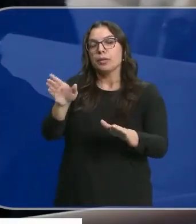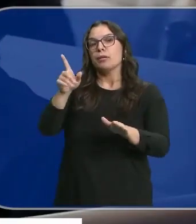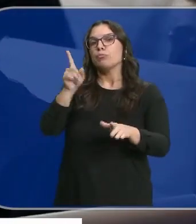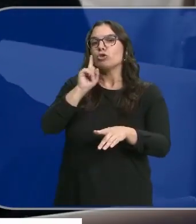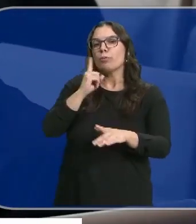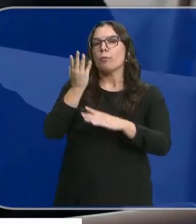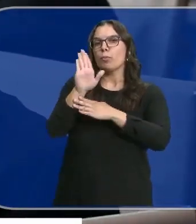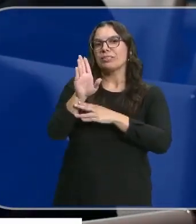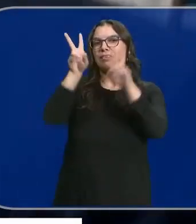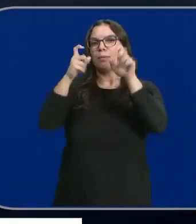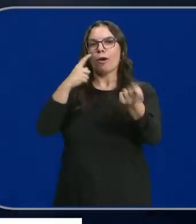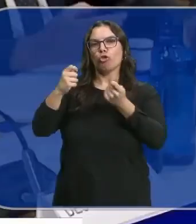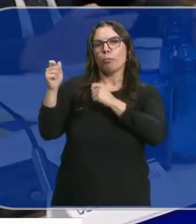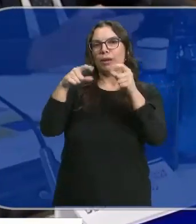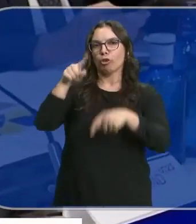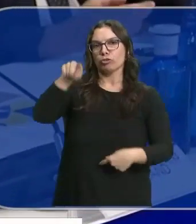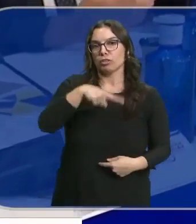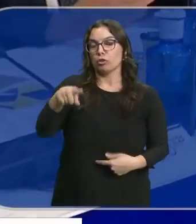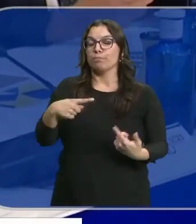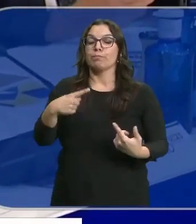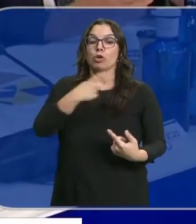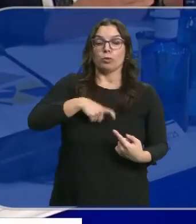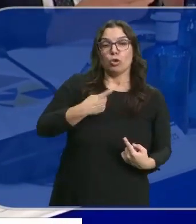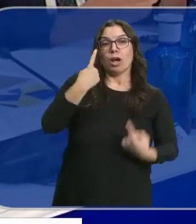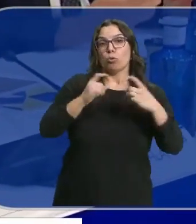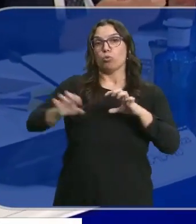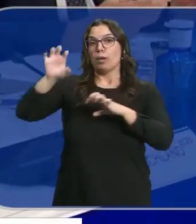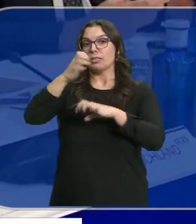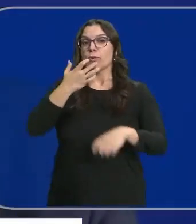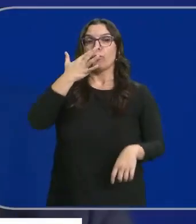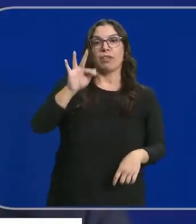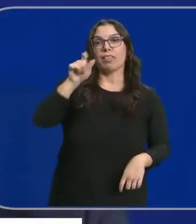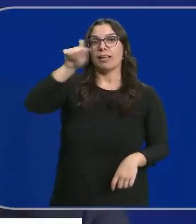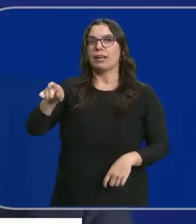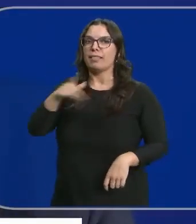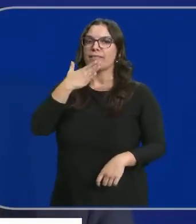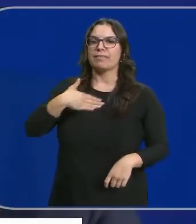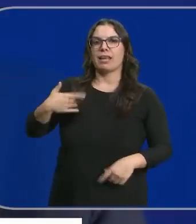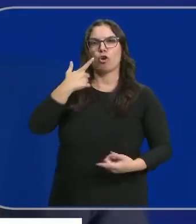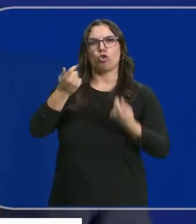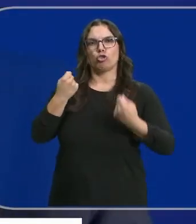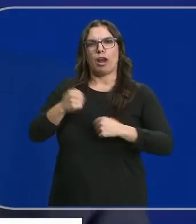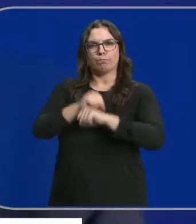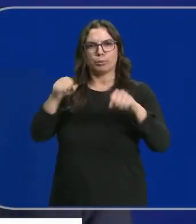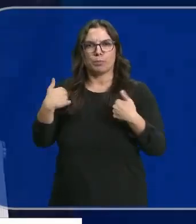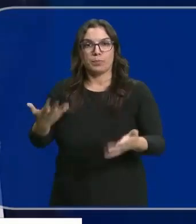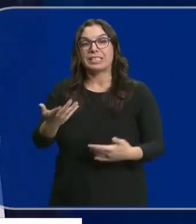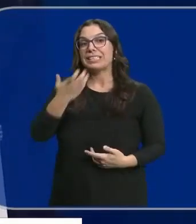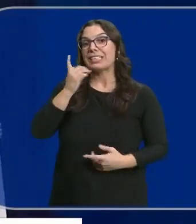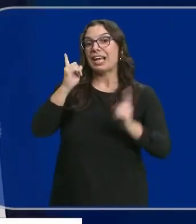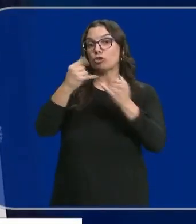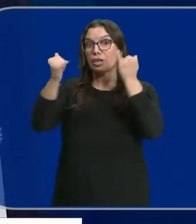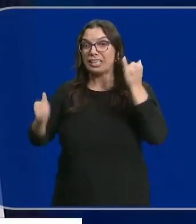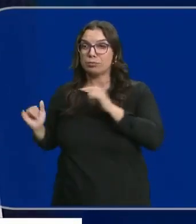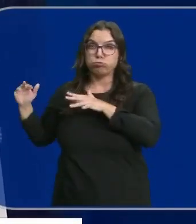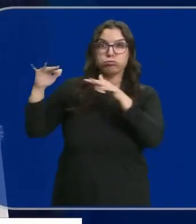migratorio. La Comisión y varios países, como Italia o Francia, apuestan por un refuerzo de controles y el reparto de inmigrantes en casos de